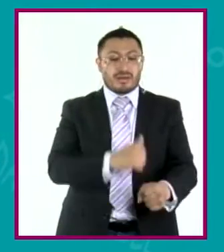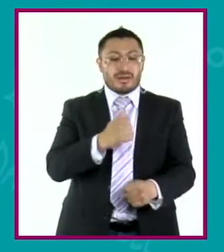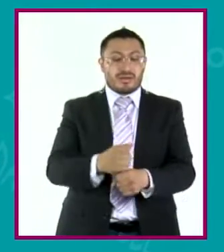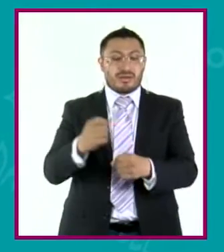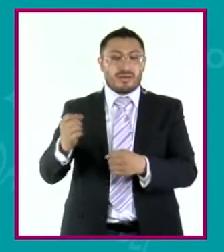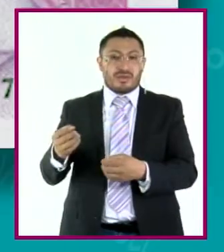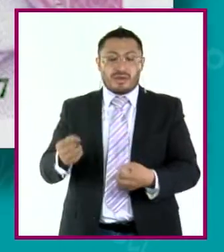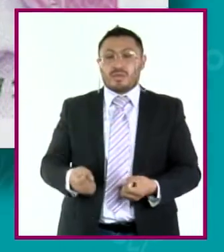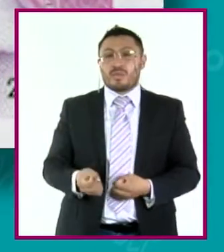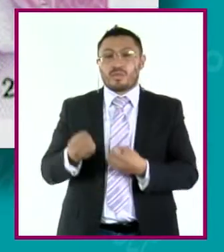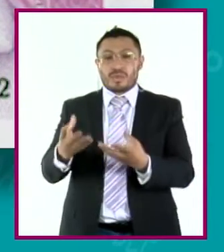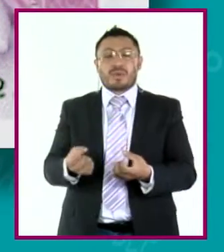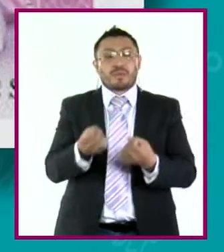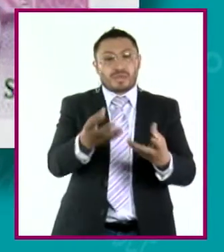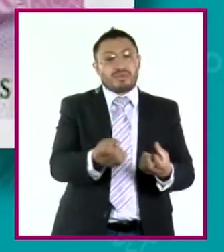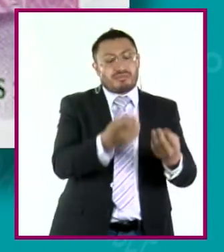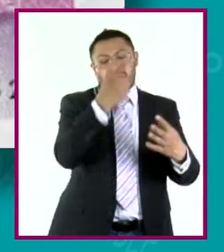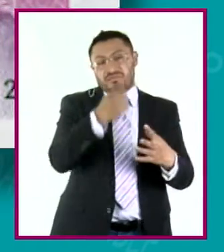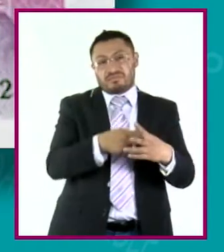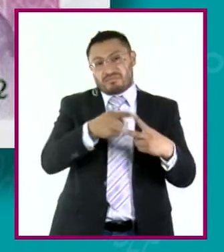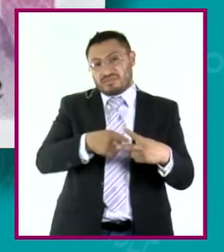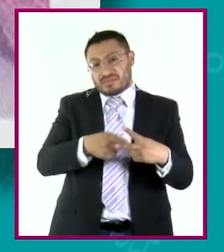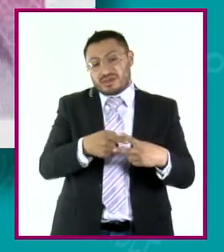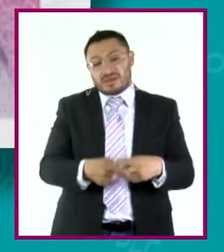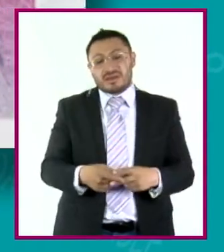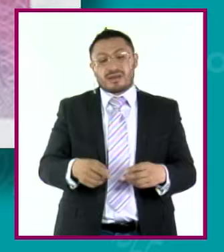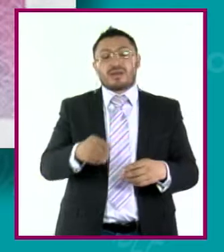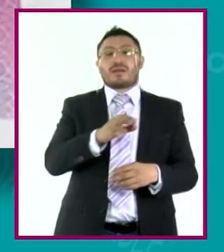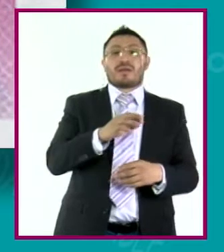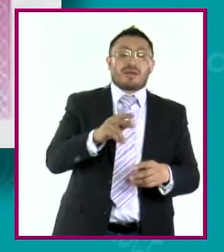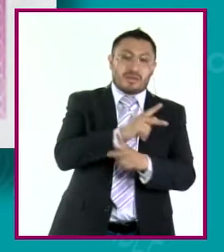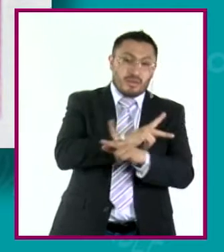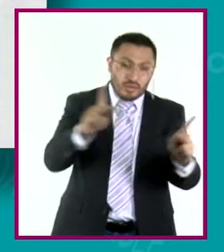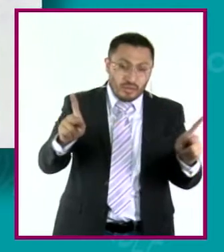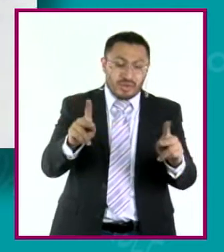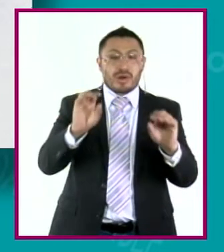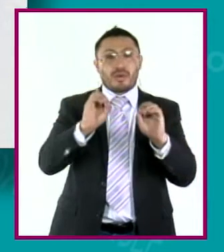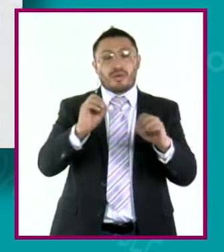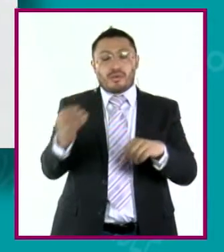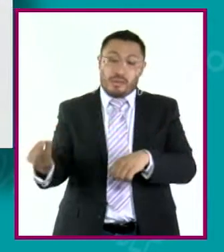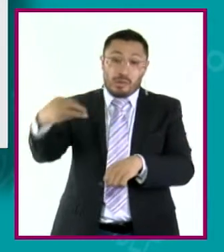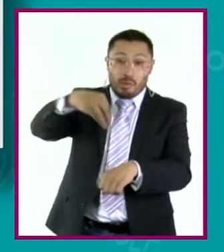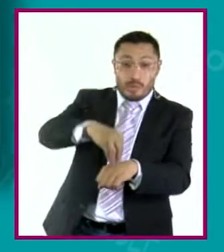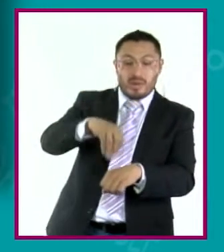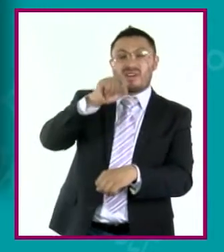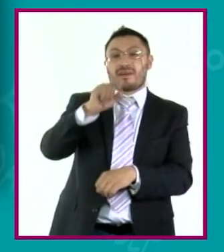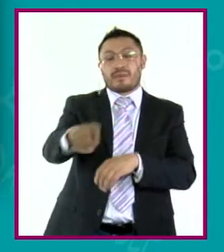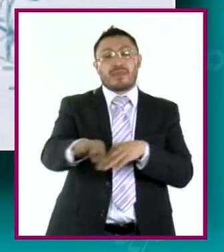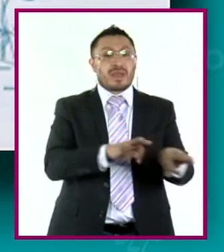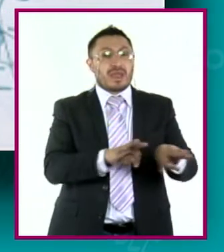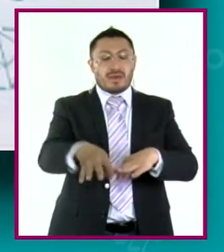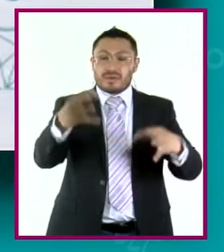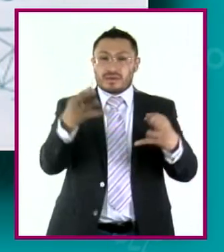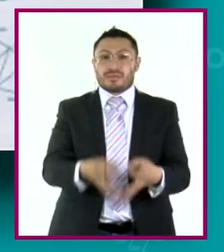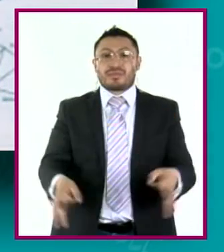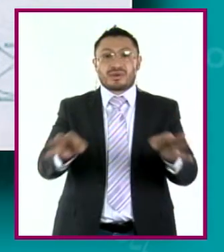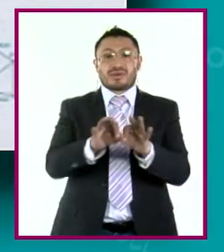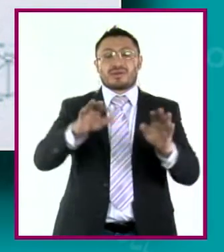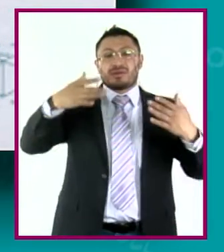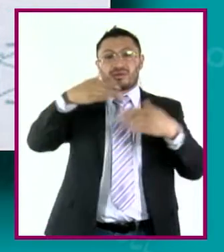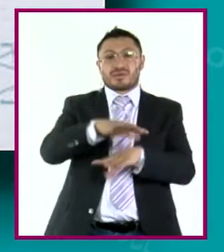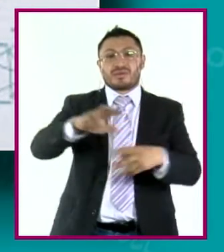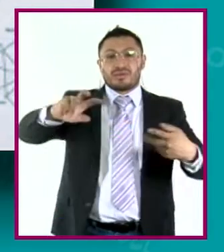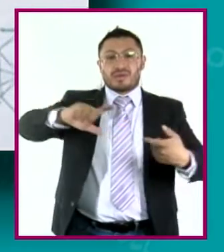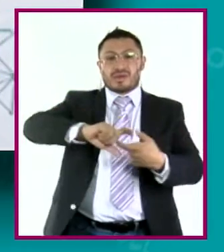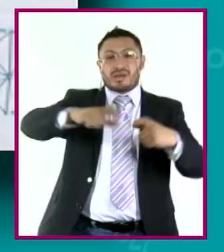aportaciones en todos los campos de las matemáticas, ya sea puras como aplicadas, además de trabajos notables en magnetismo y